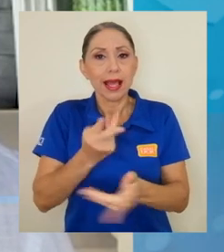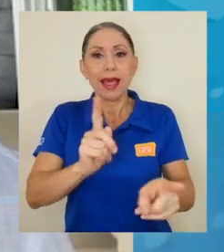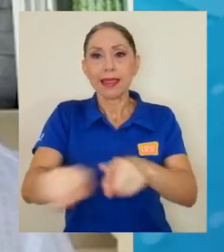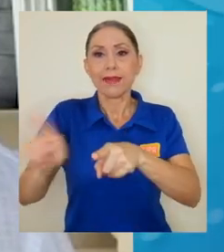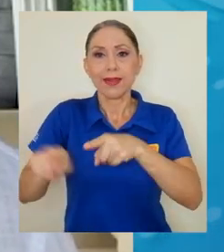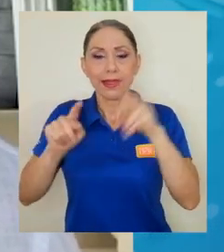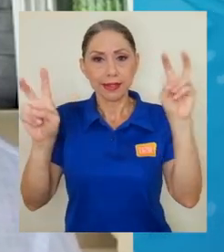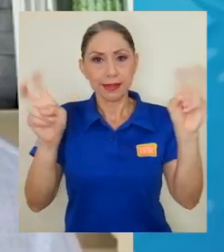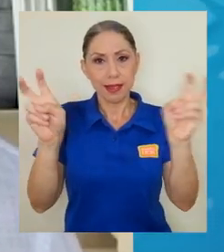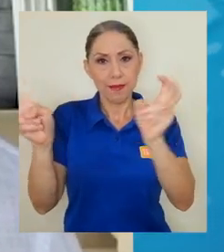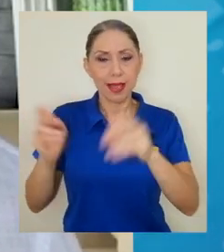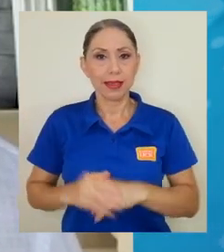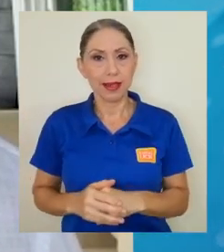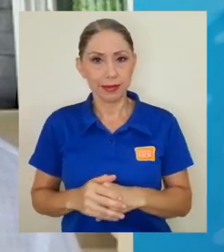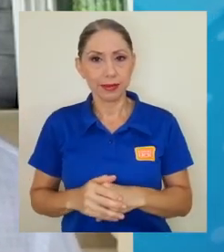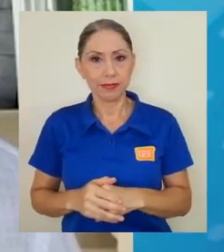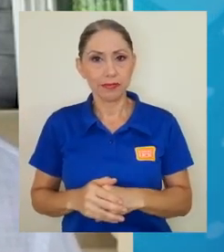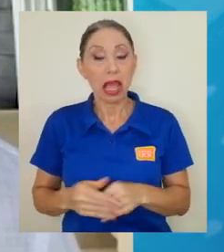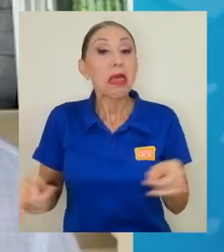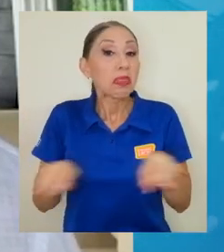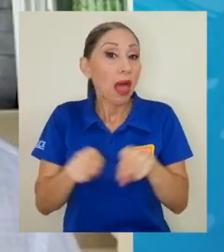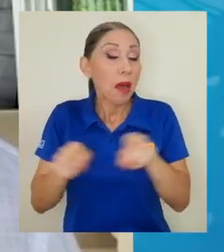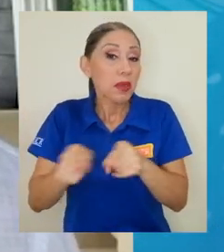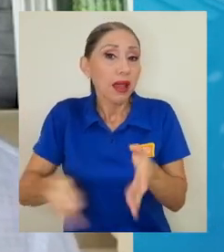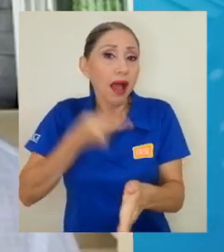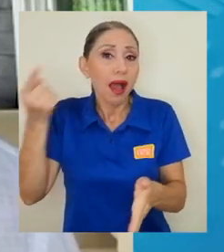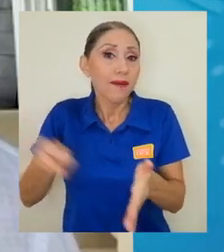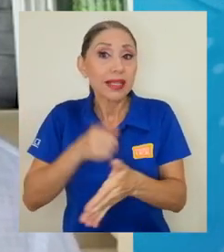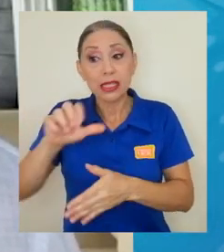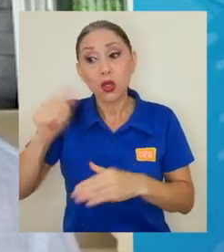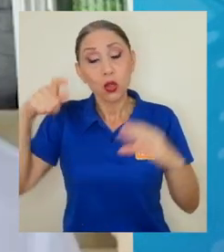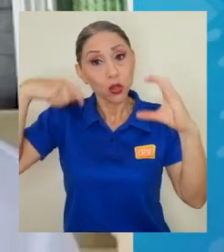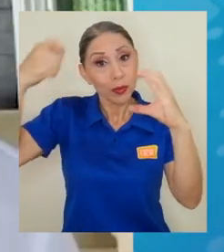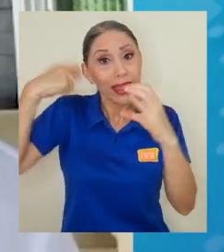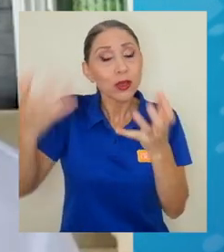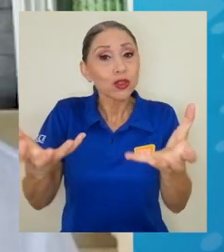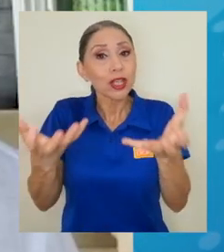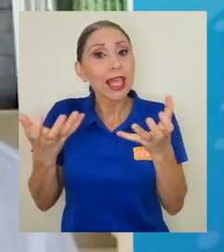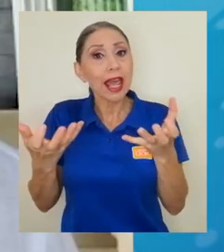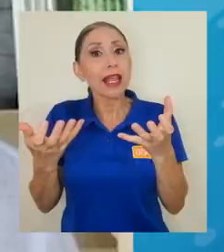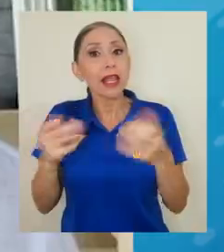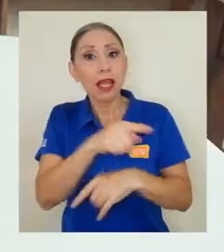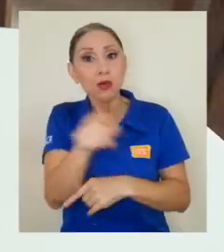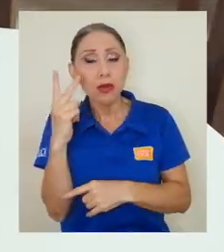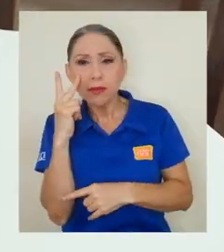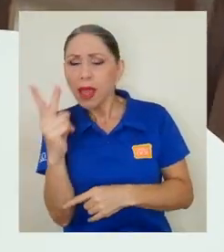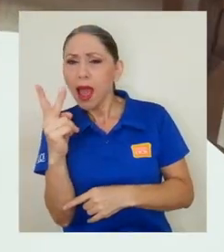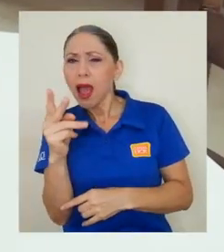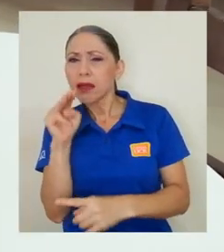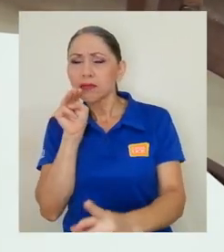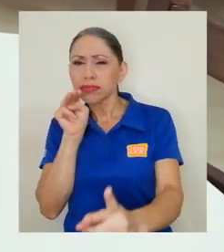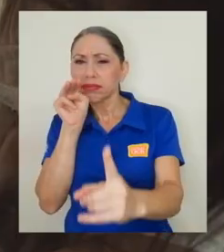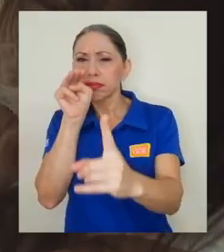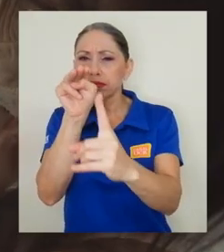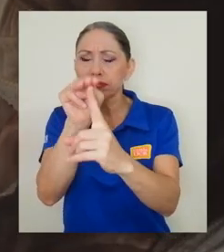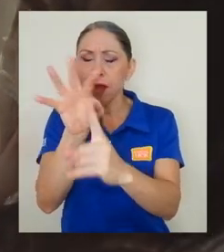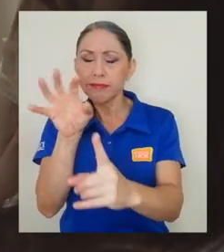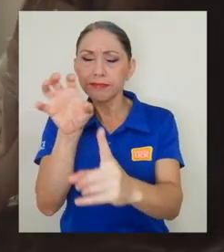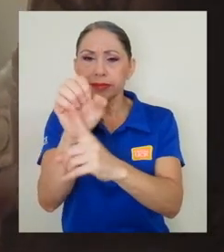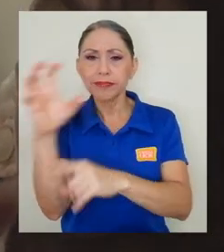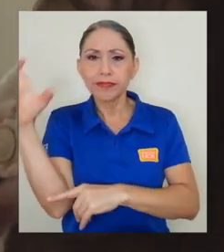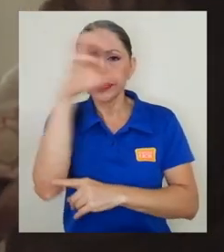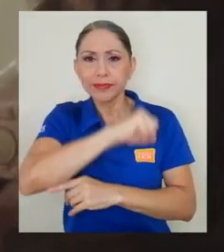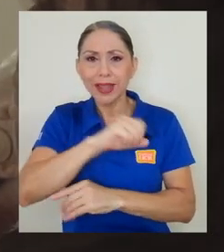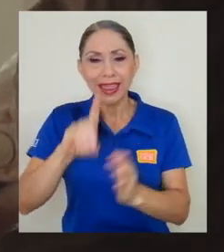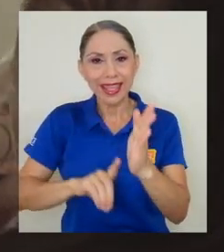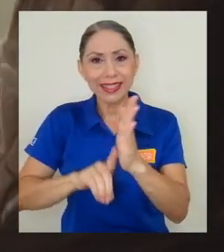temáticas. En algunos casos también otros pretenden enviar un mensaje crítico y precisamente también desarrollar